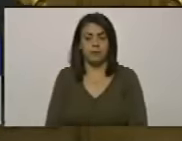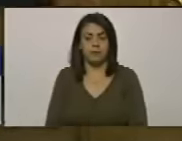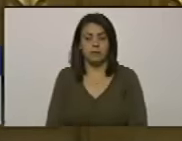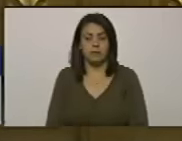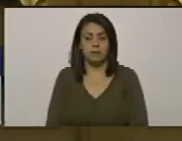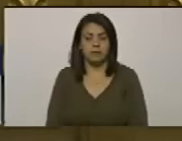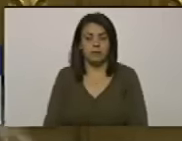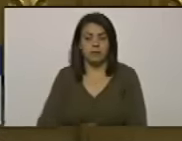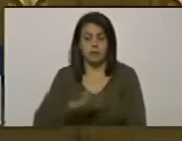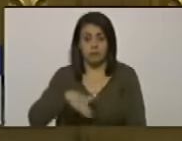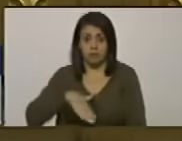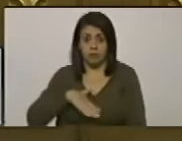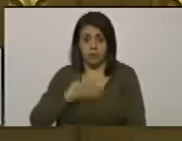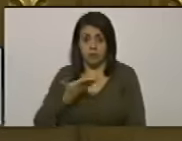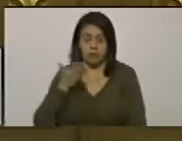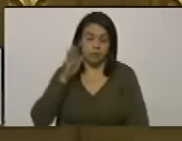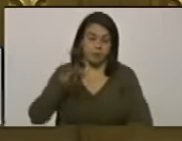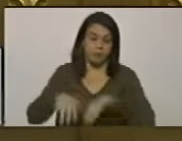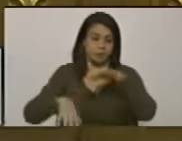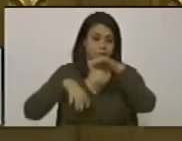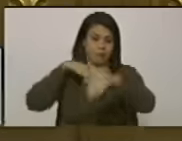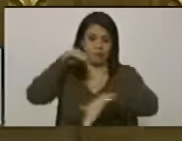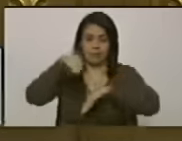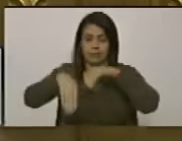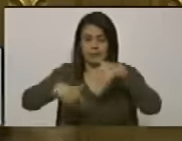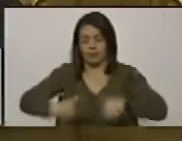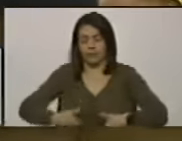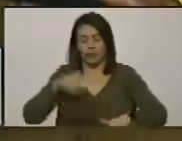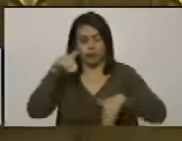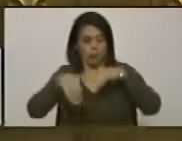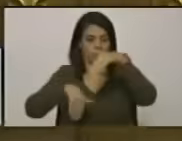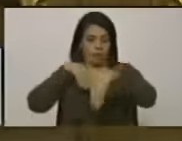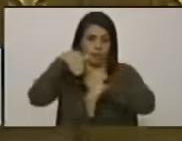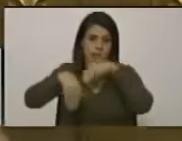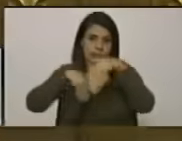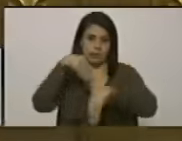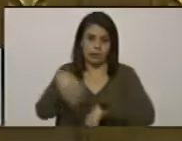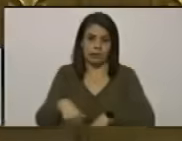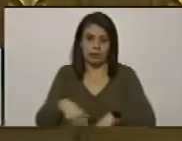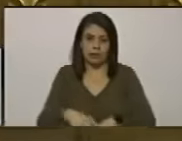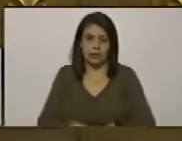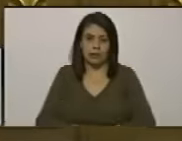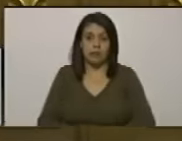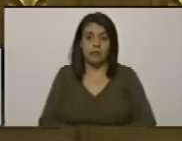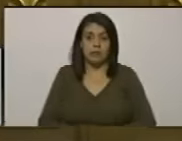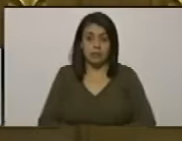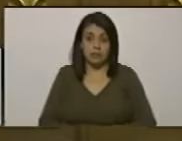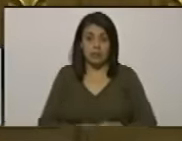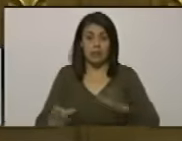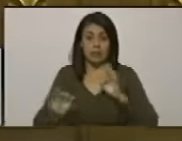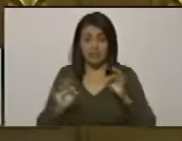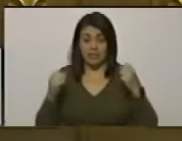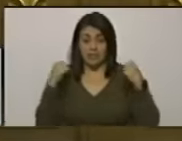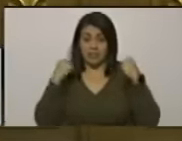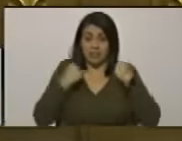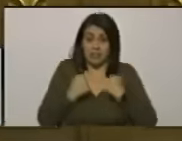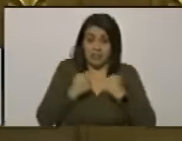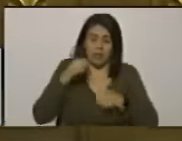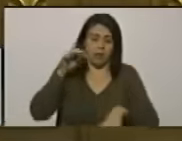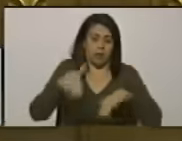como pudimos llegamos a la orilla nadando y con los equipajes que llevamos para allá